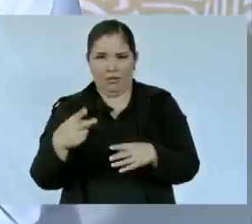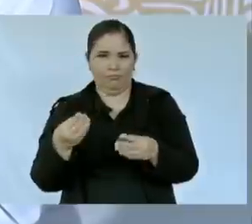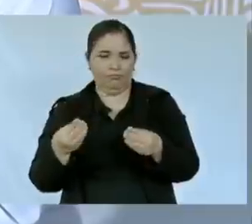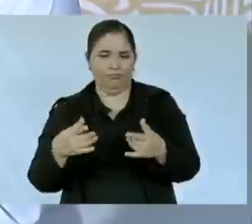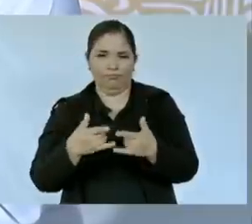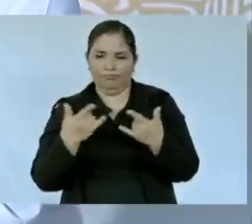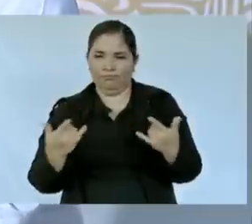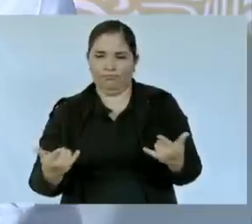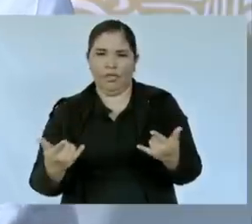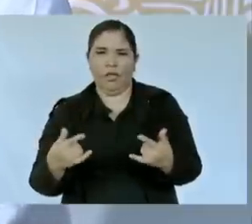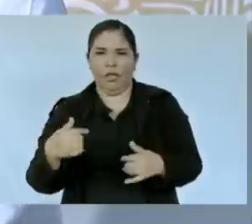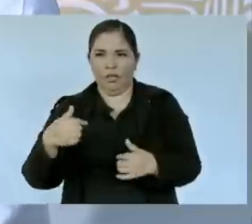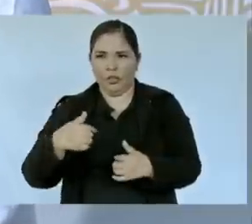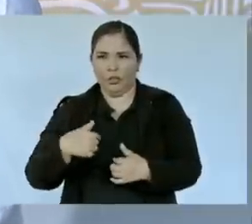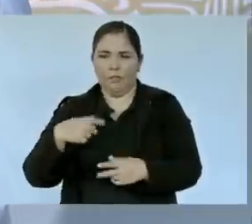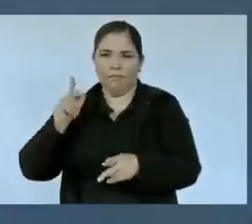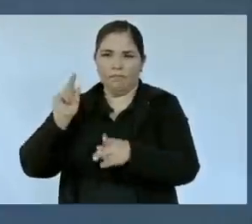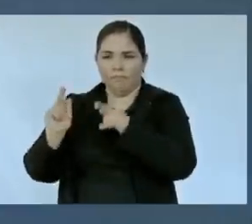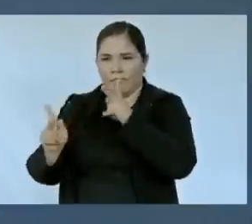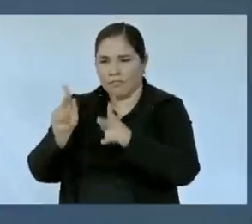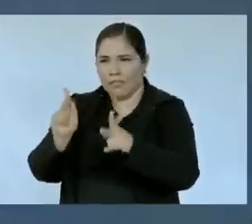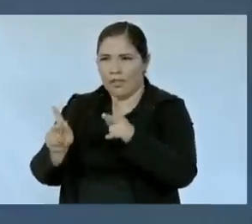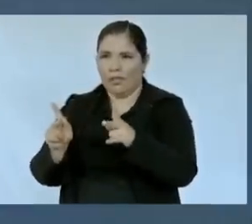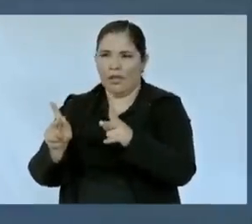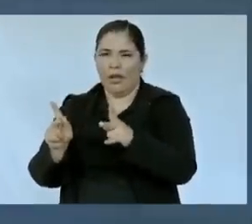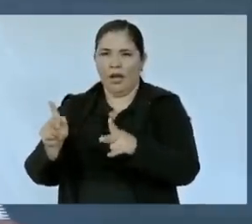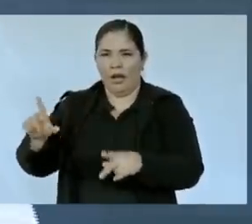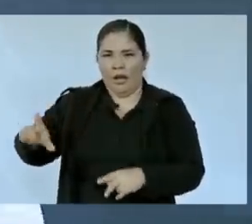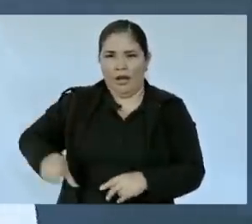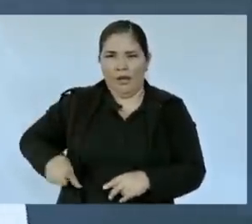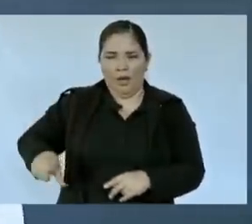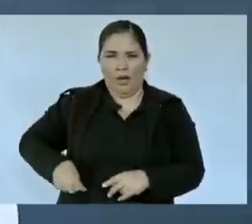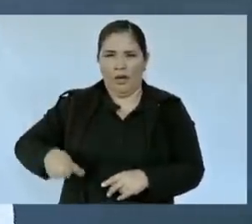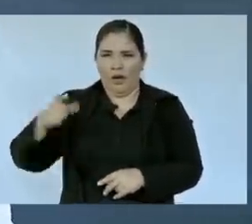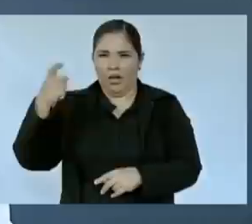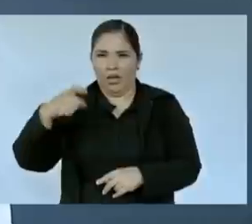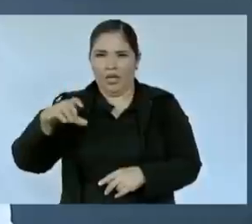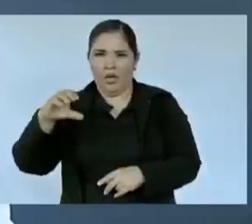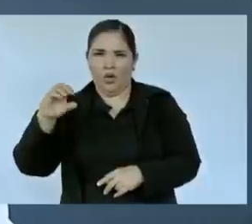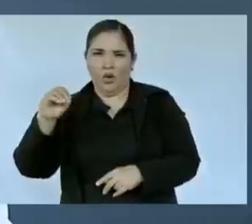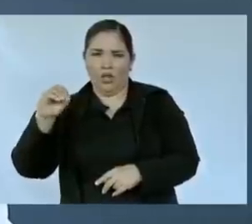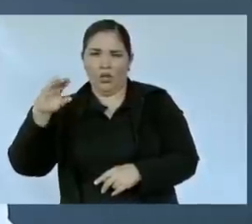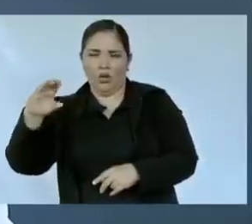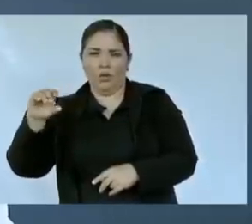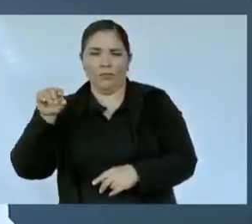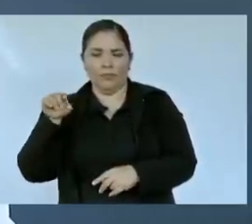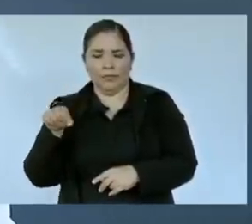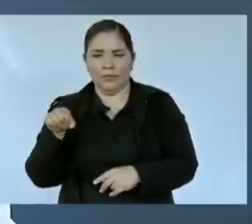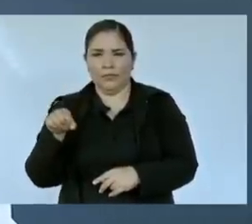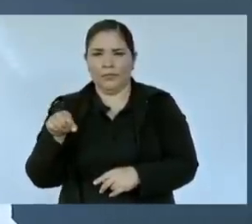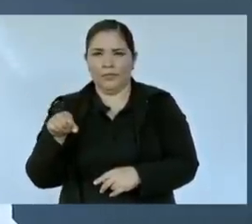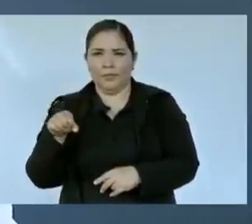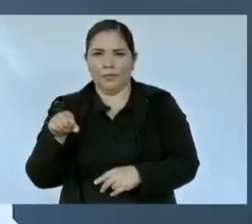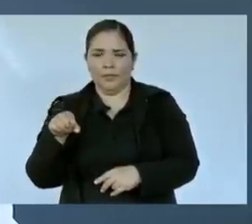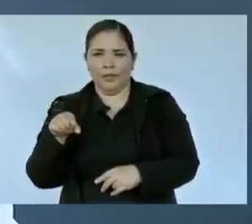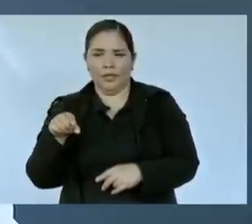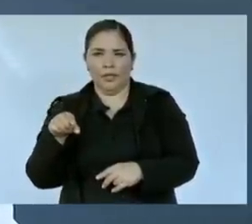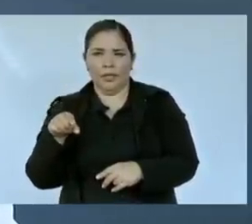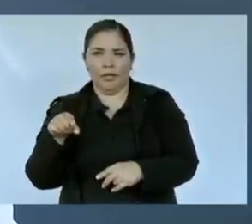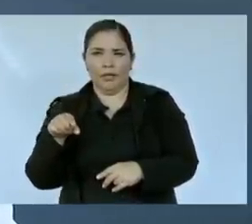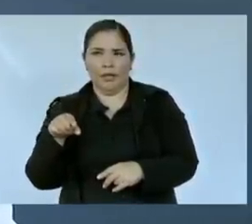Yo le comentaba al gobernador Quirino sobre